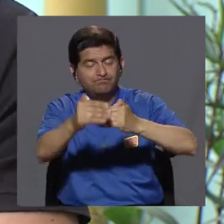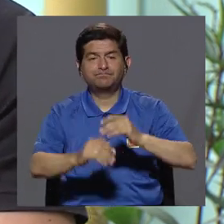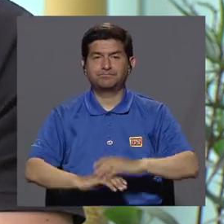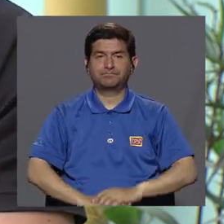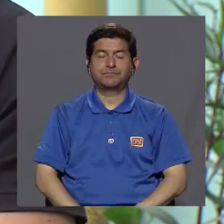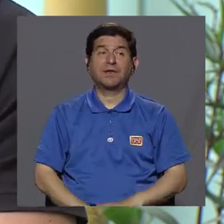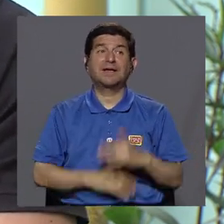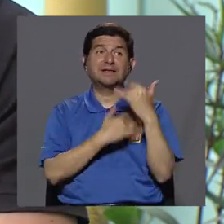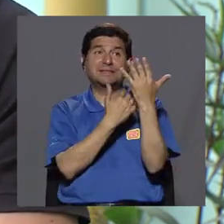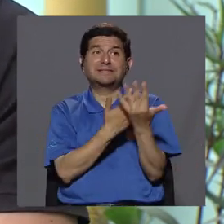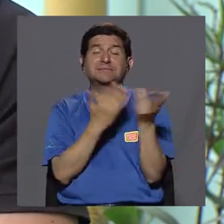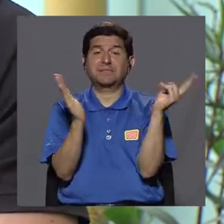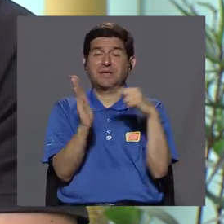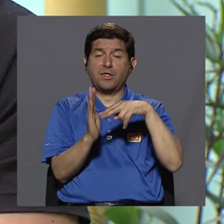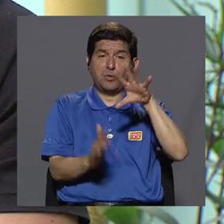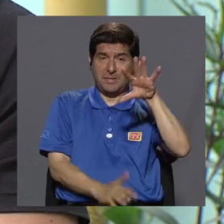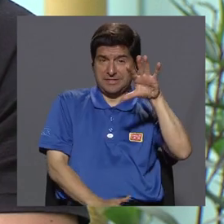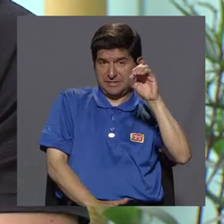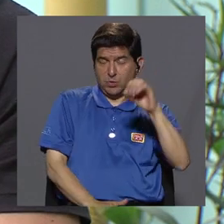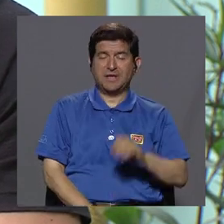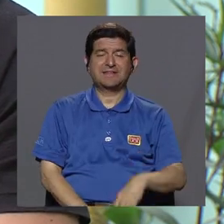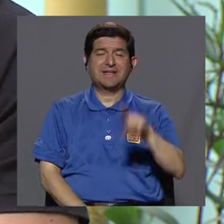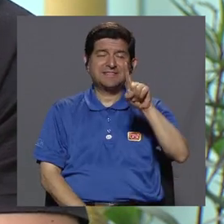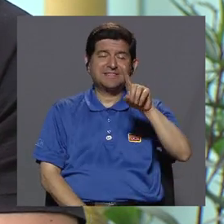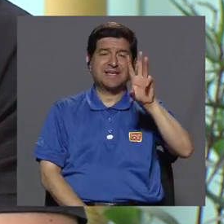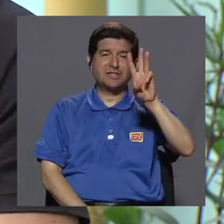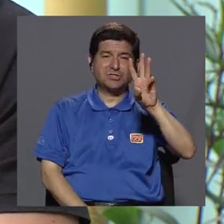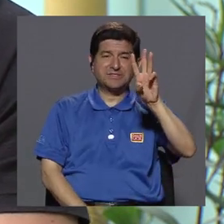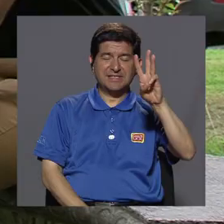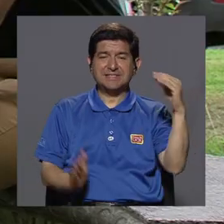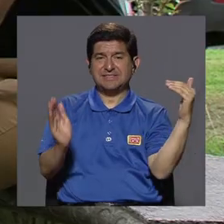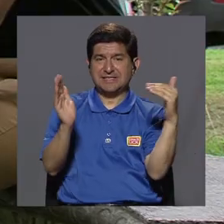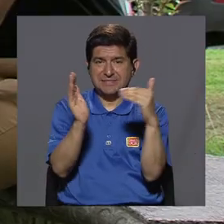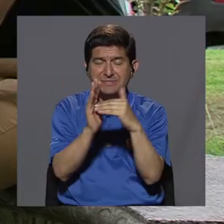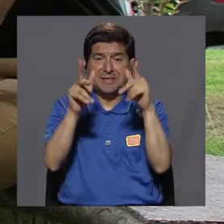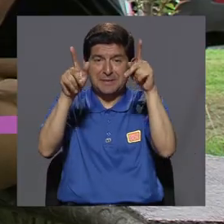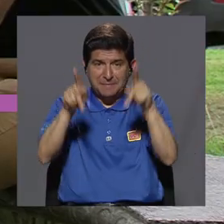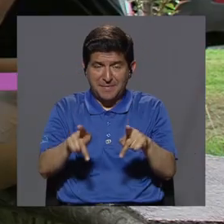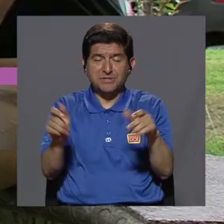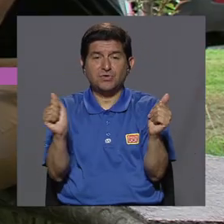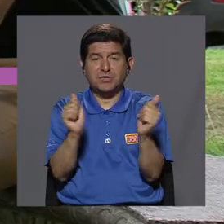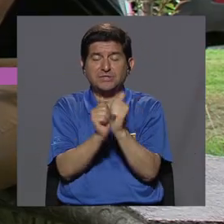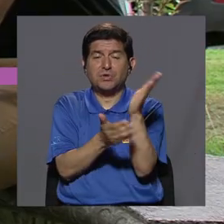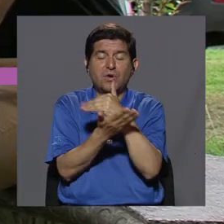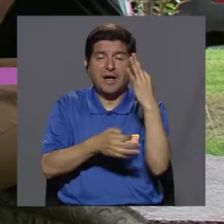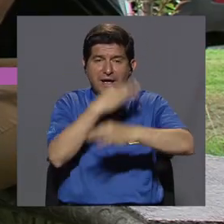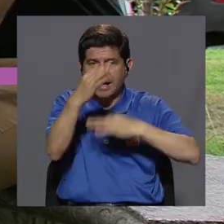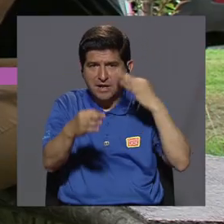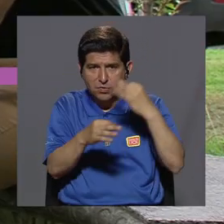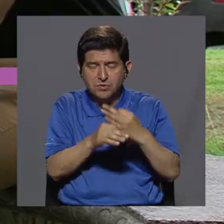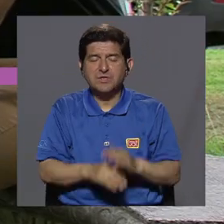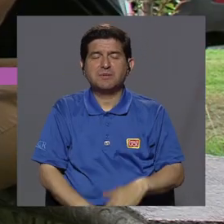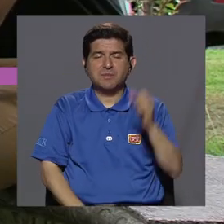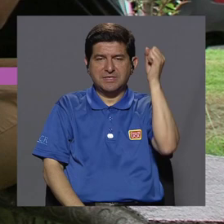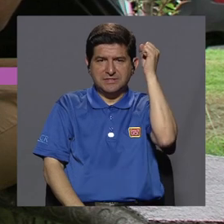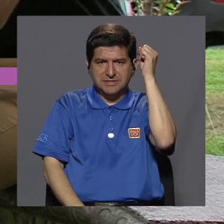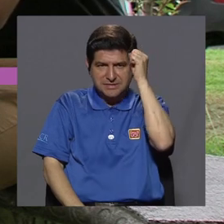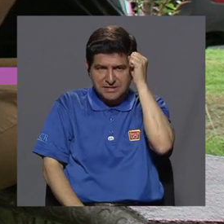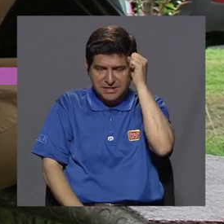Se espera para el 2050, 166 mil personas con algún tipo de síndrome